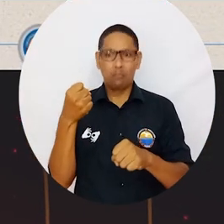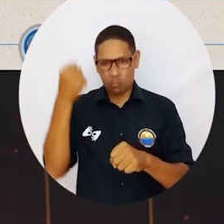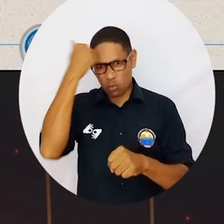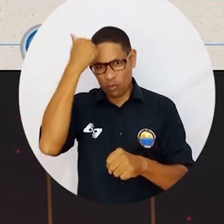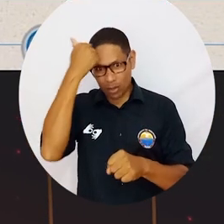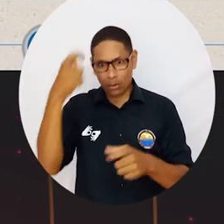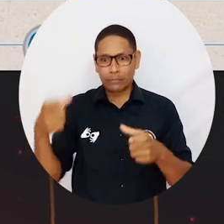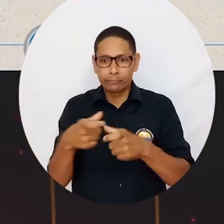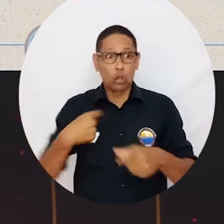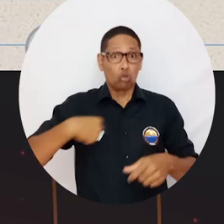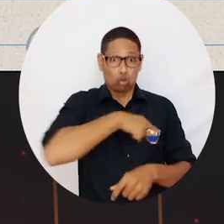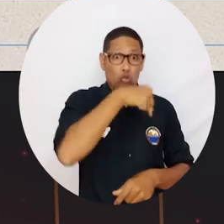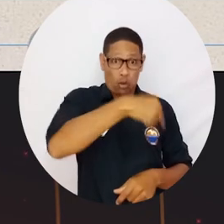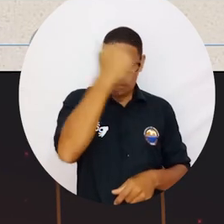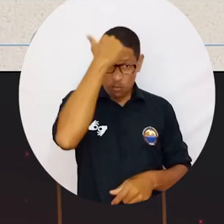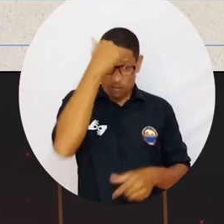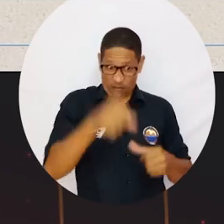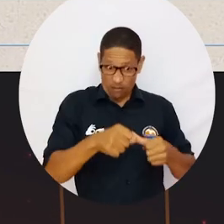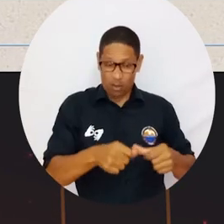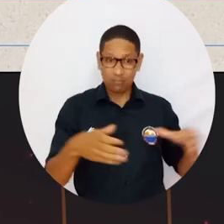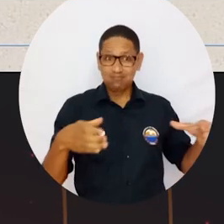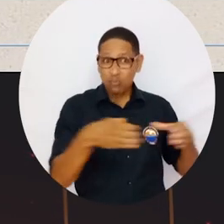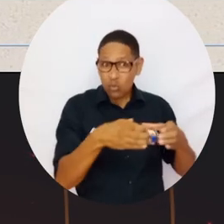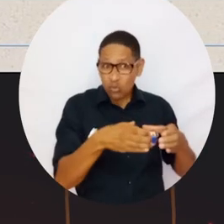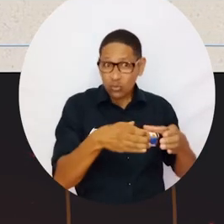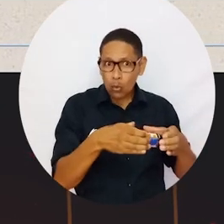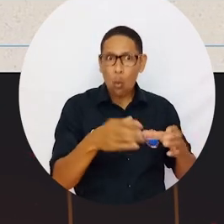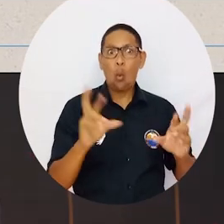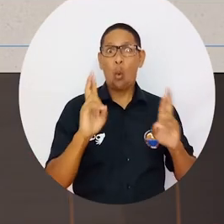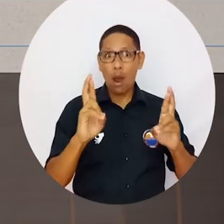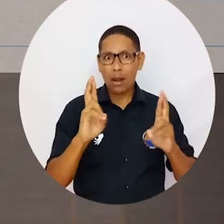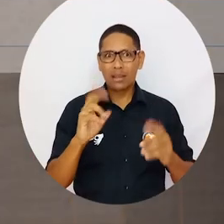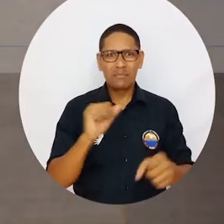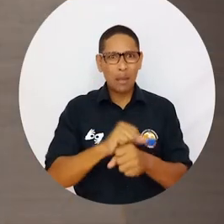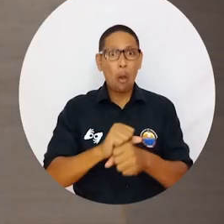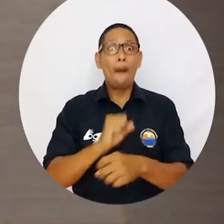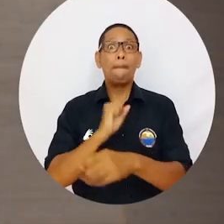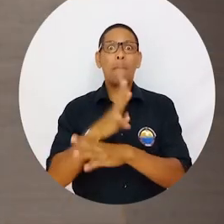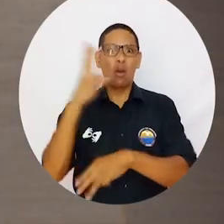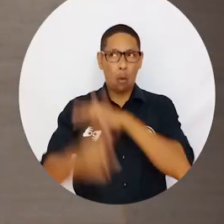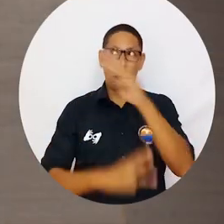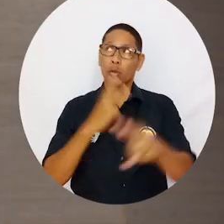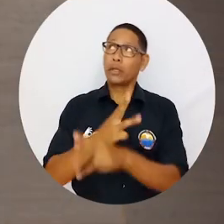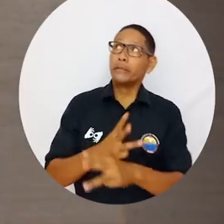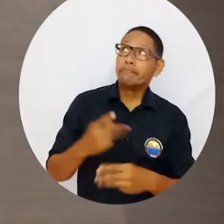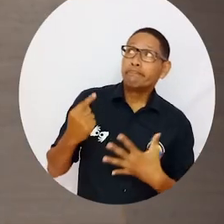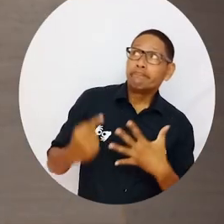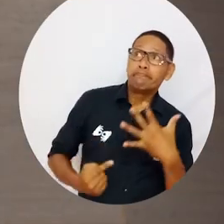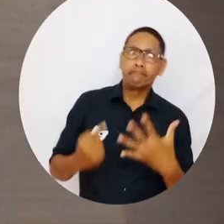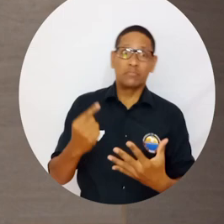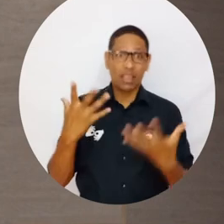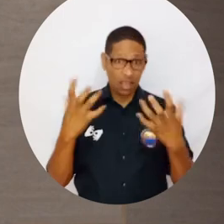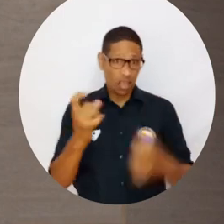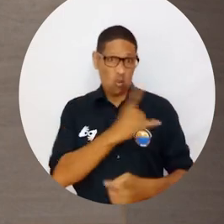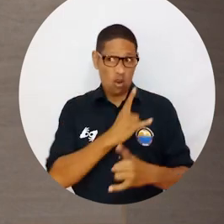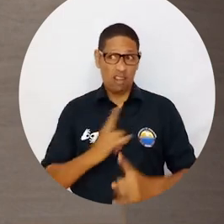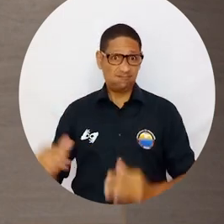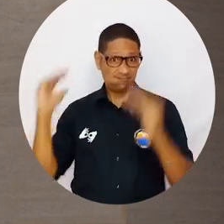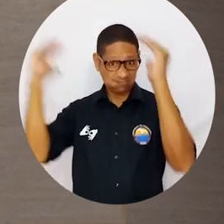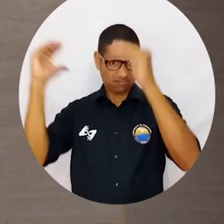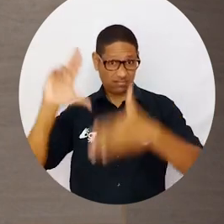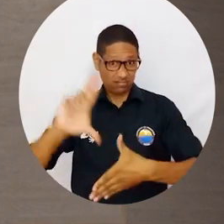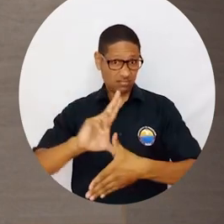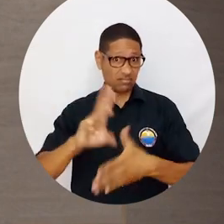plantas docentes. Esta universidad, tenemos pocos profesores de planta. Ojalá le empecemos a hacer caso también al Banco Mundial en estas cosas, cuando dice queremos